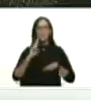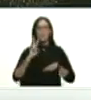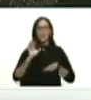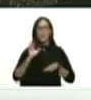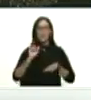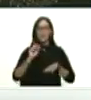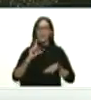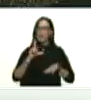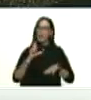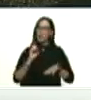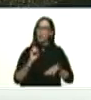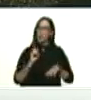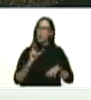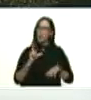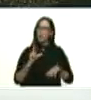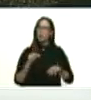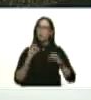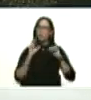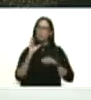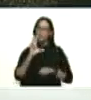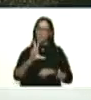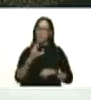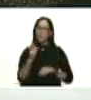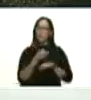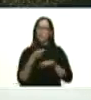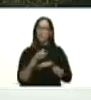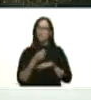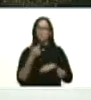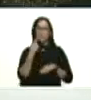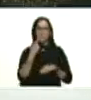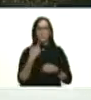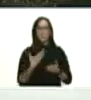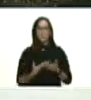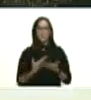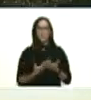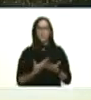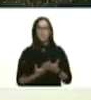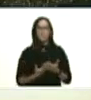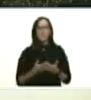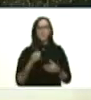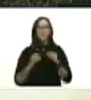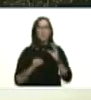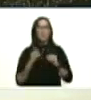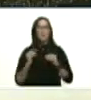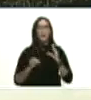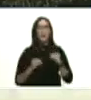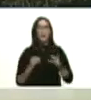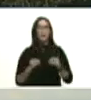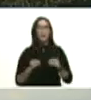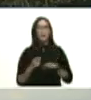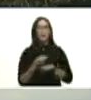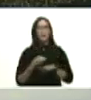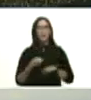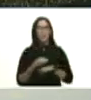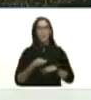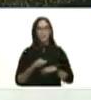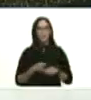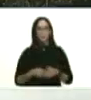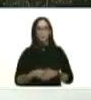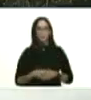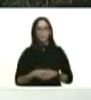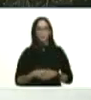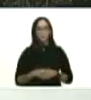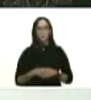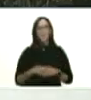tres gobernadores deben la propiedad con que hablan estos gobernadores el